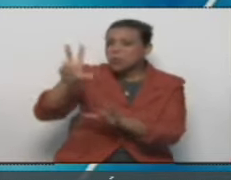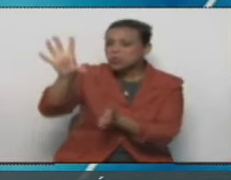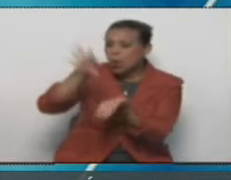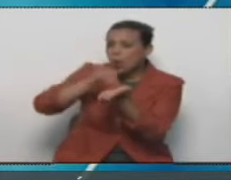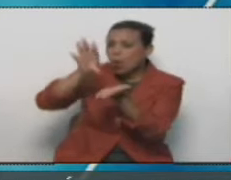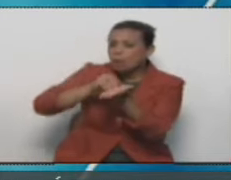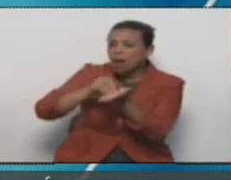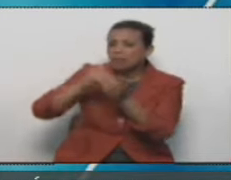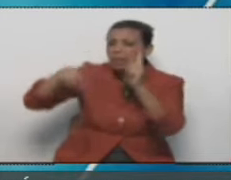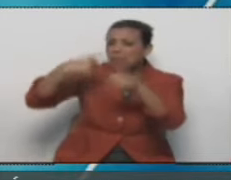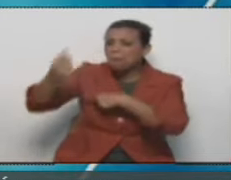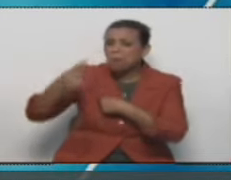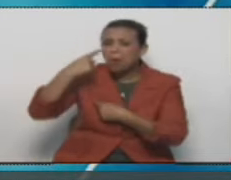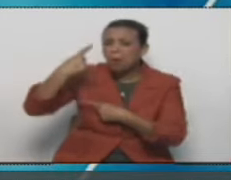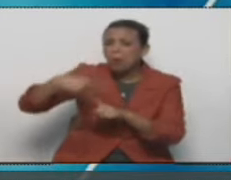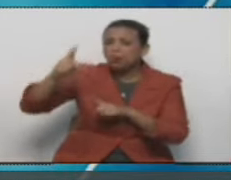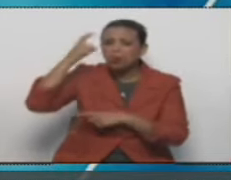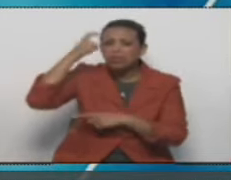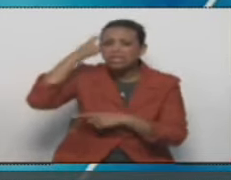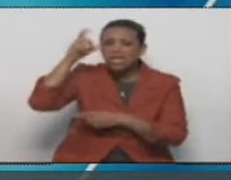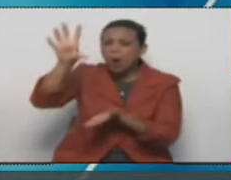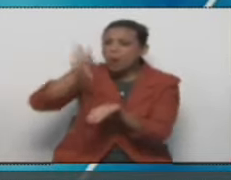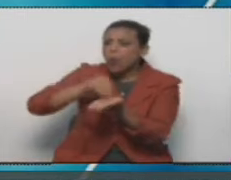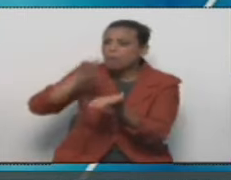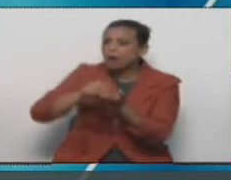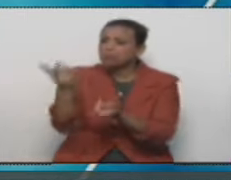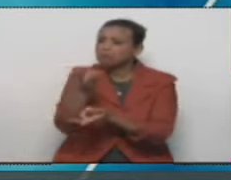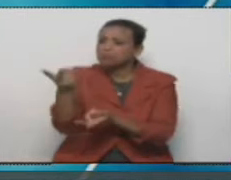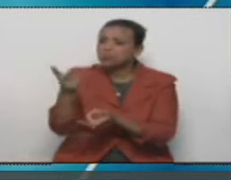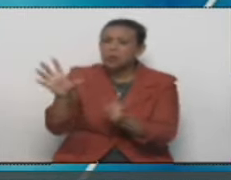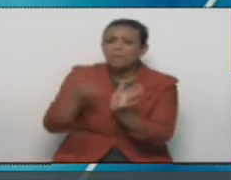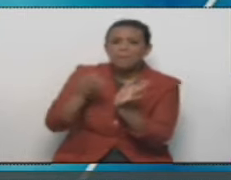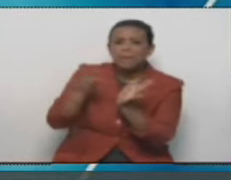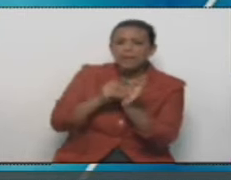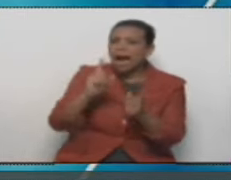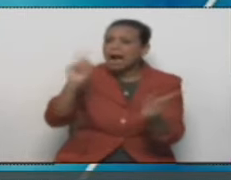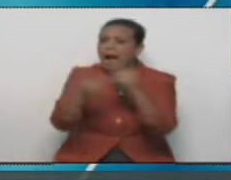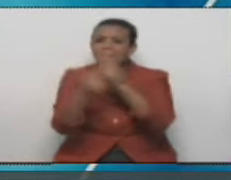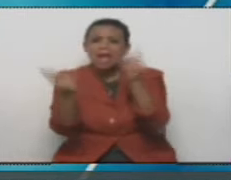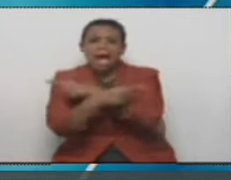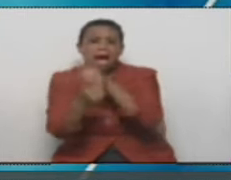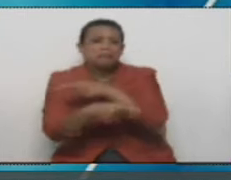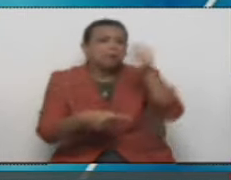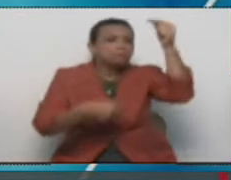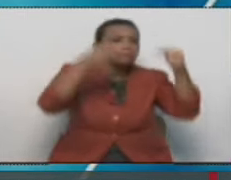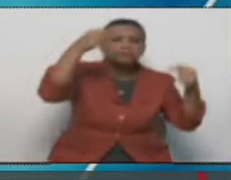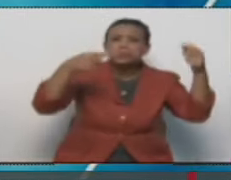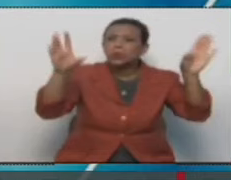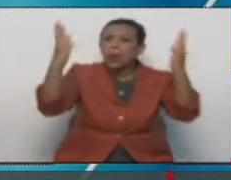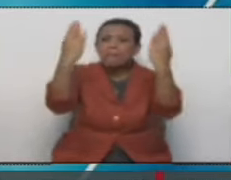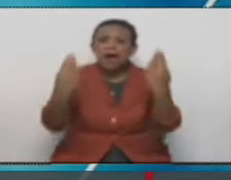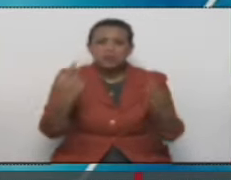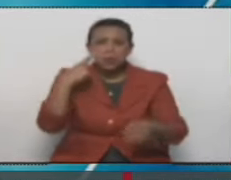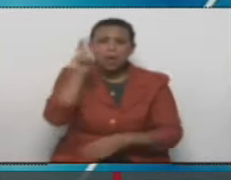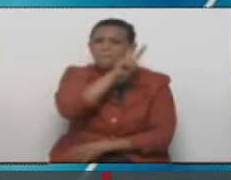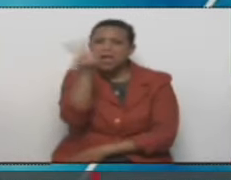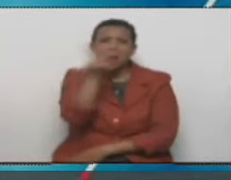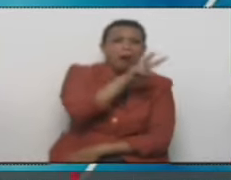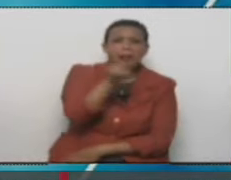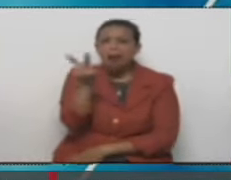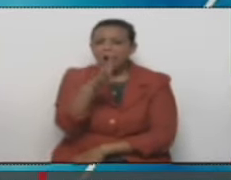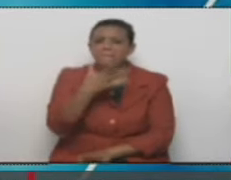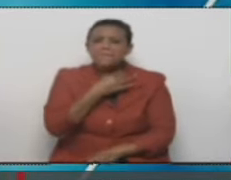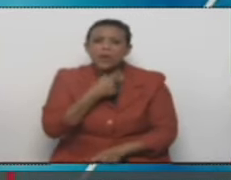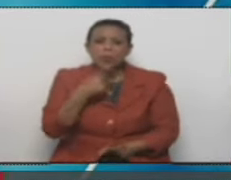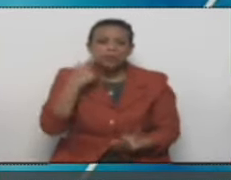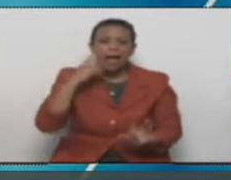Tú puedes ver un canal y estar grabando dos. Y estar cambiando y viendo simultáneo. Así veo yo el mazo